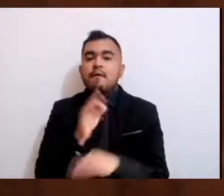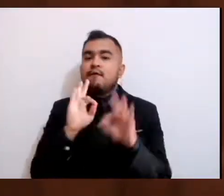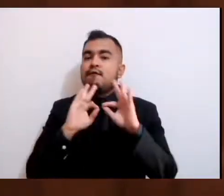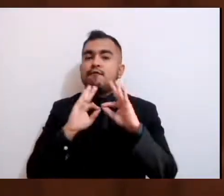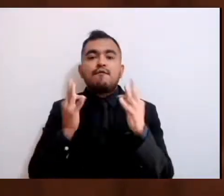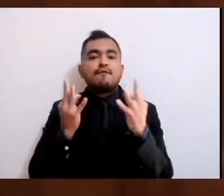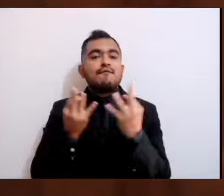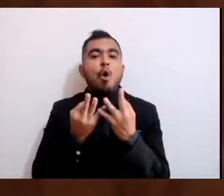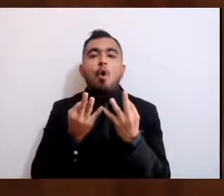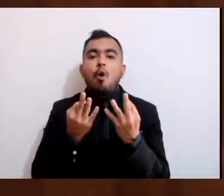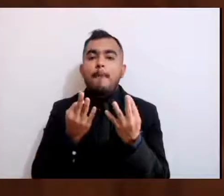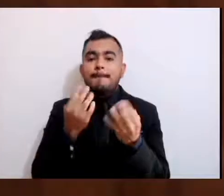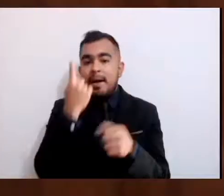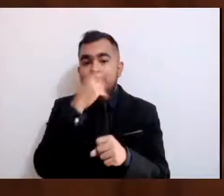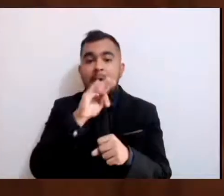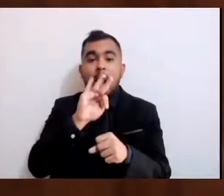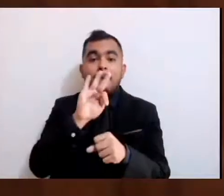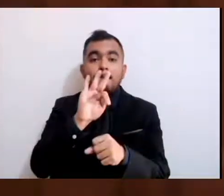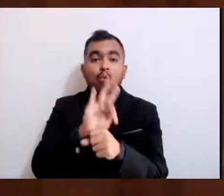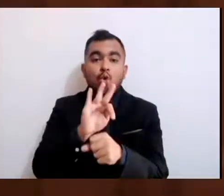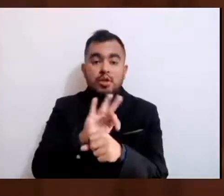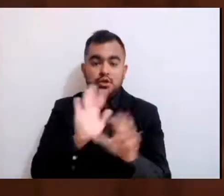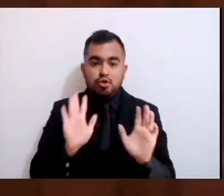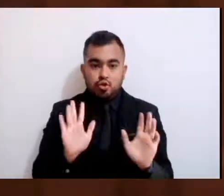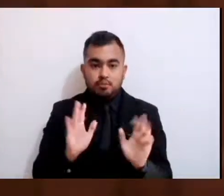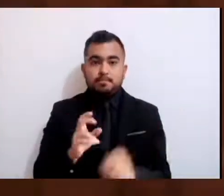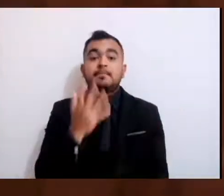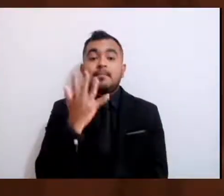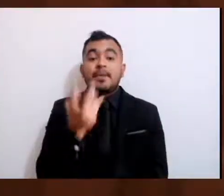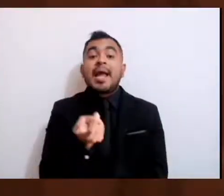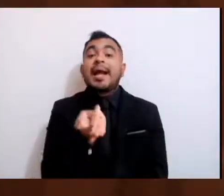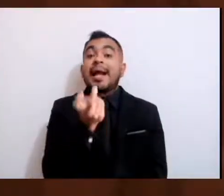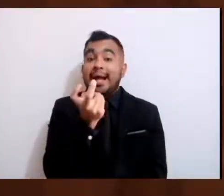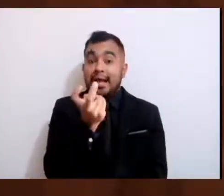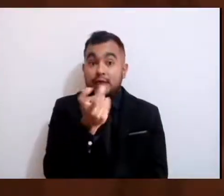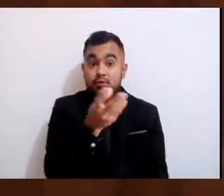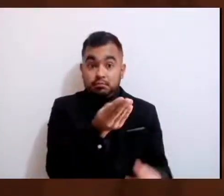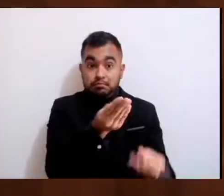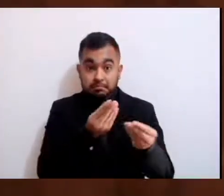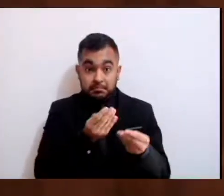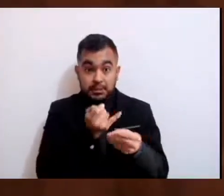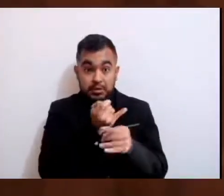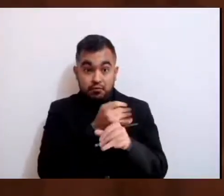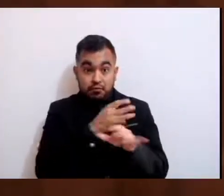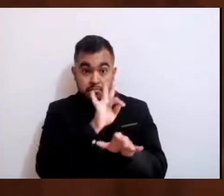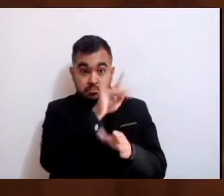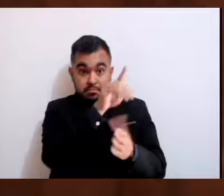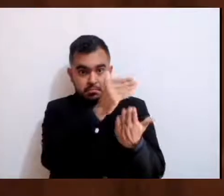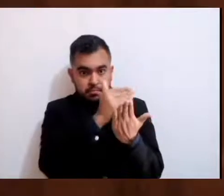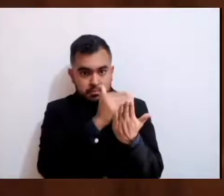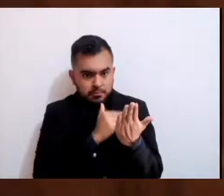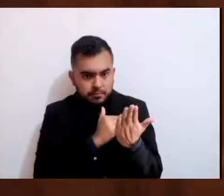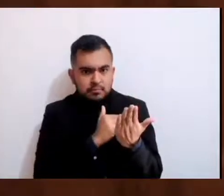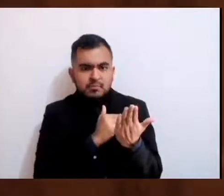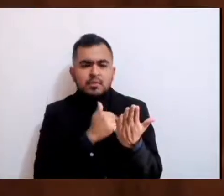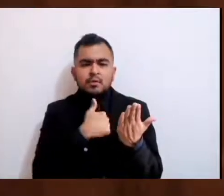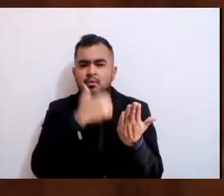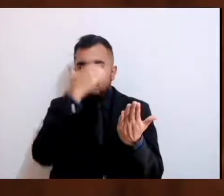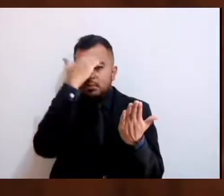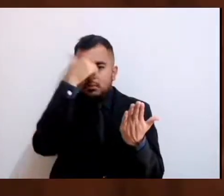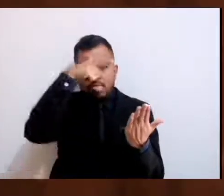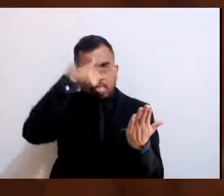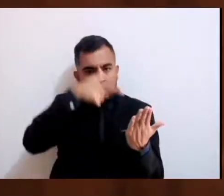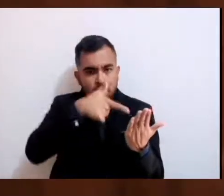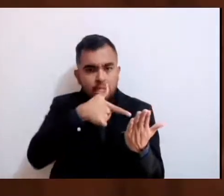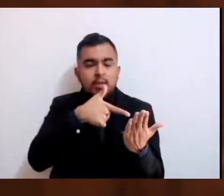protección. Con esa información podremos conocer y coadyuvar para impulsar